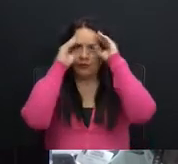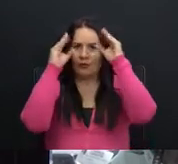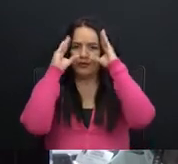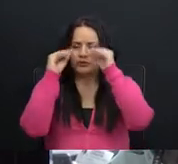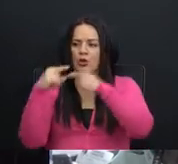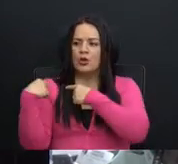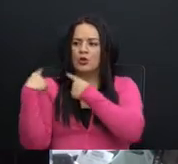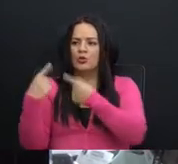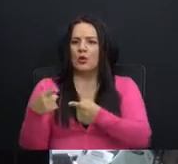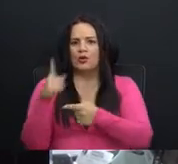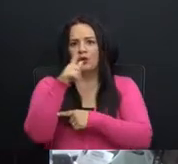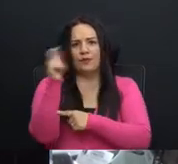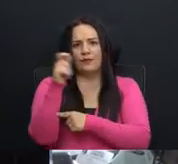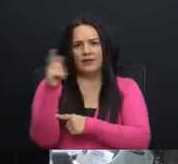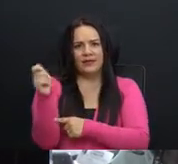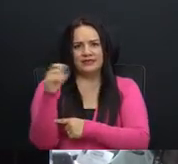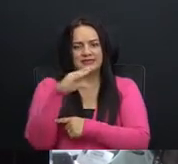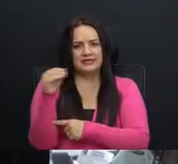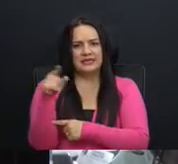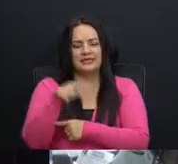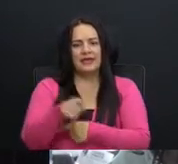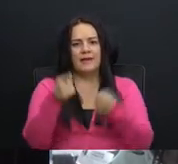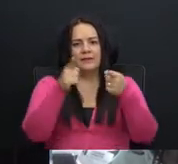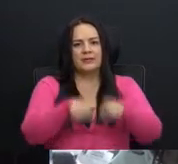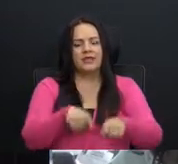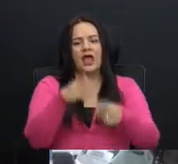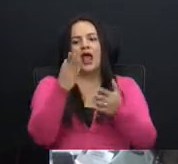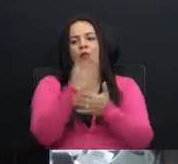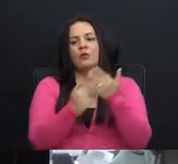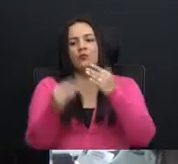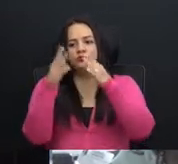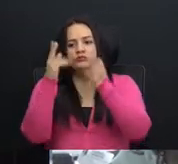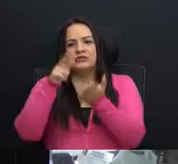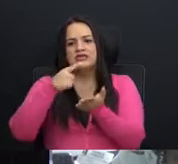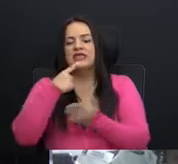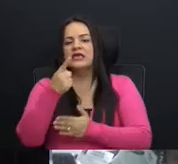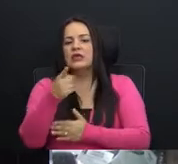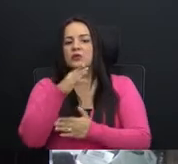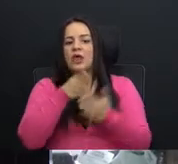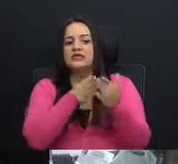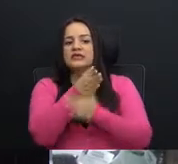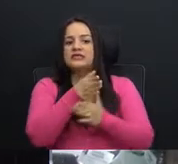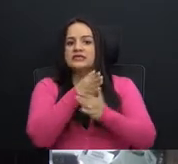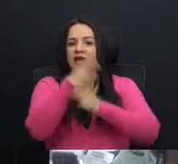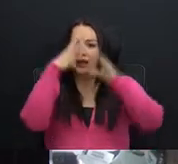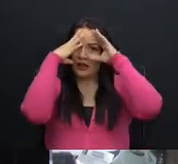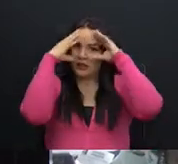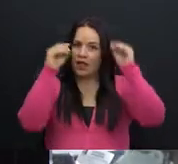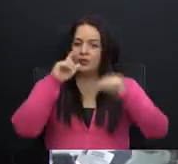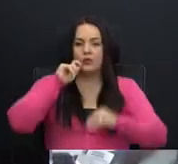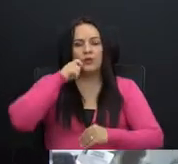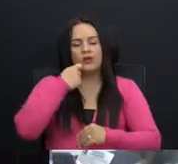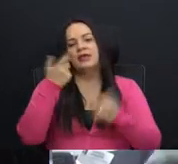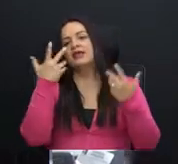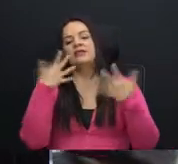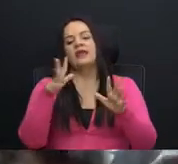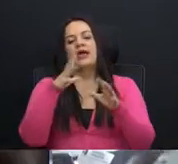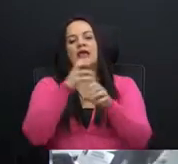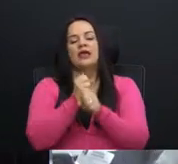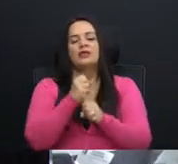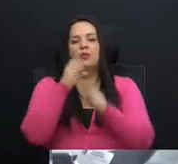decreto se habla de accesar a datos confidenciales. Será entonces que ya han procesado información